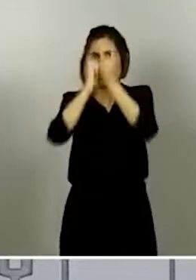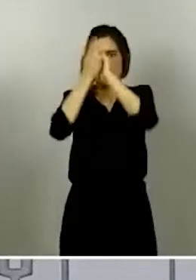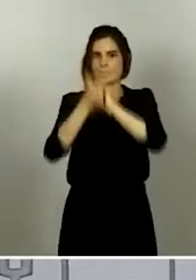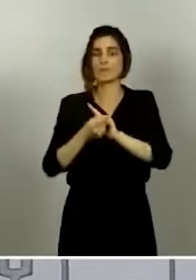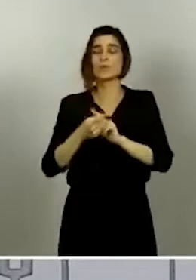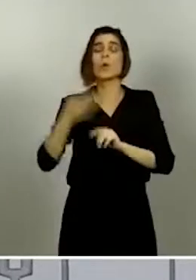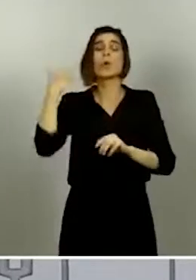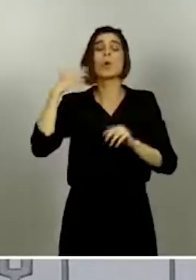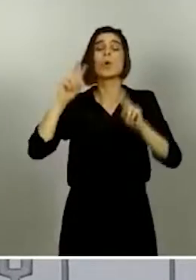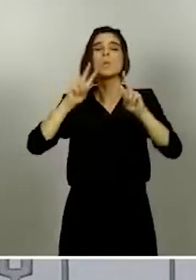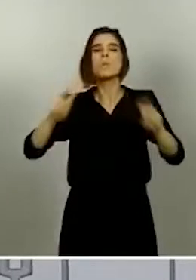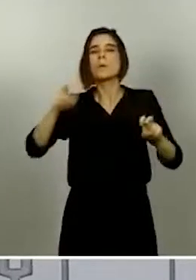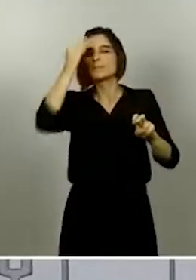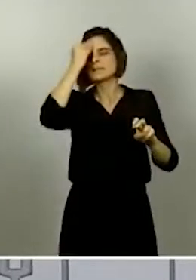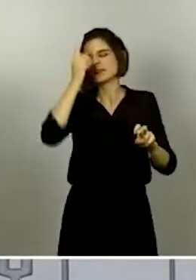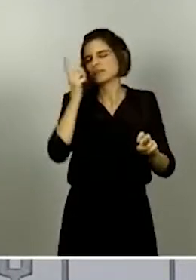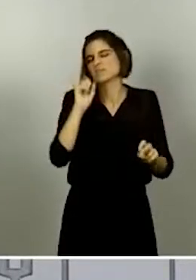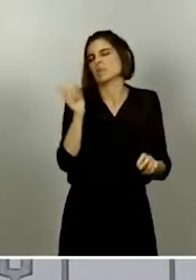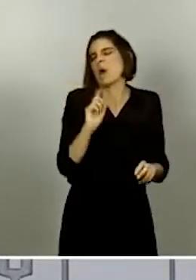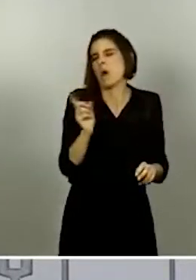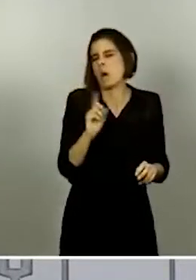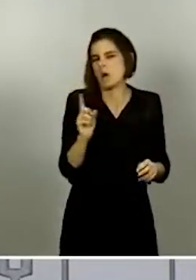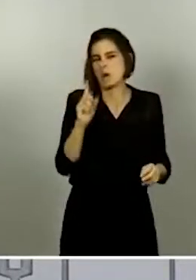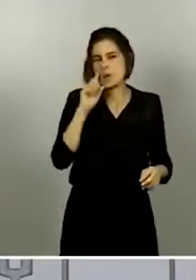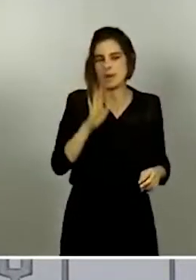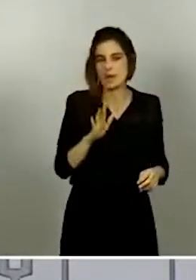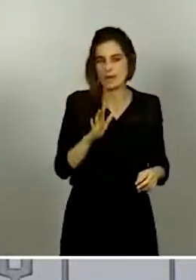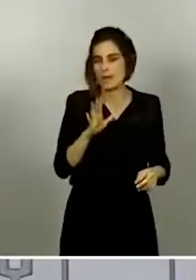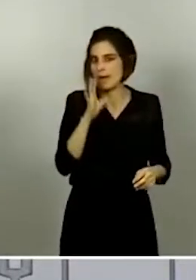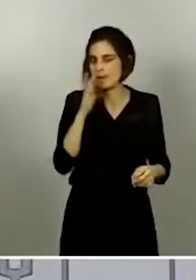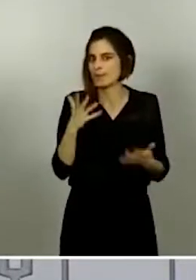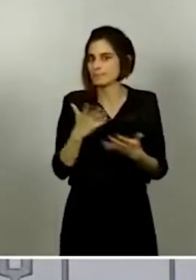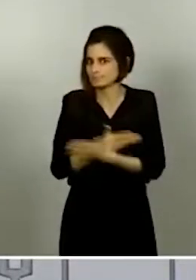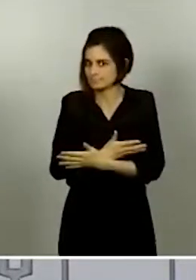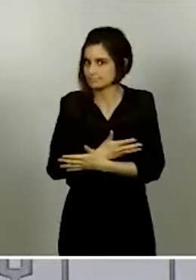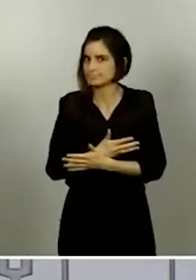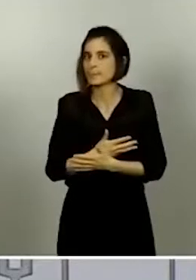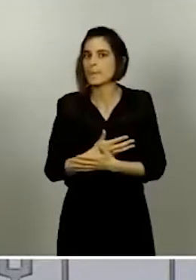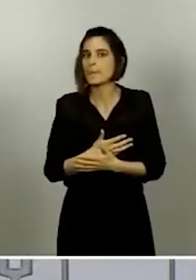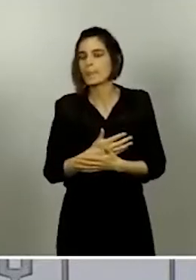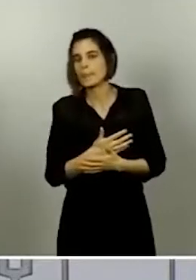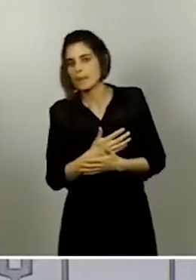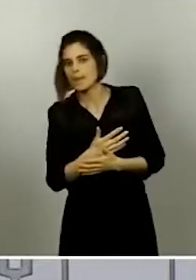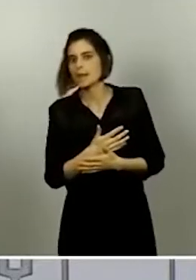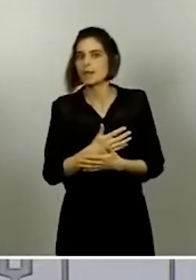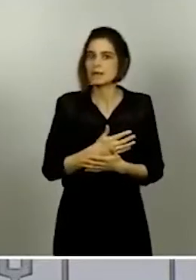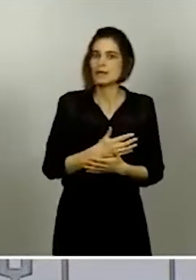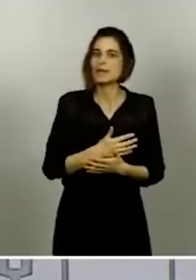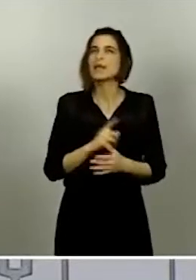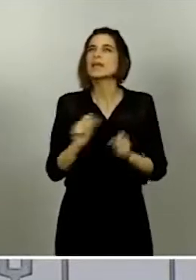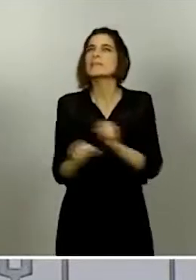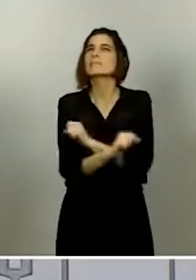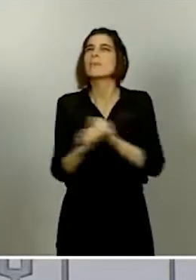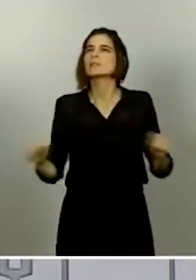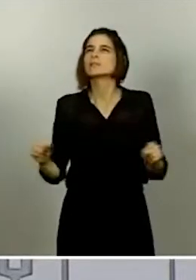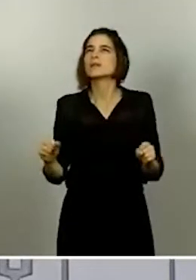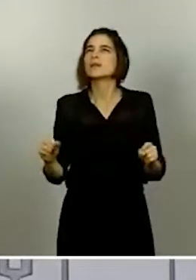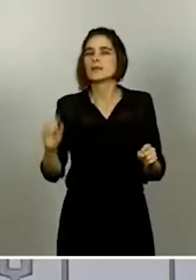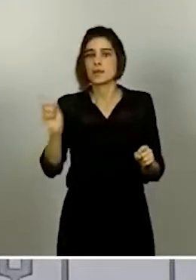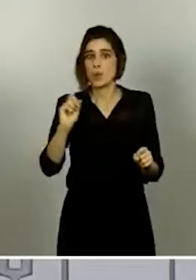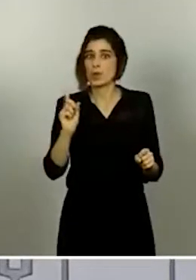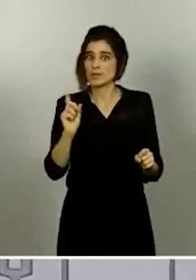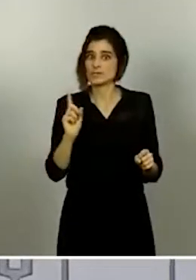principio, ahora mismo sabemos que sin ser muy probable no es tan imposible como parecía al principio,